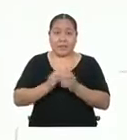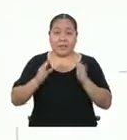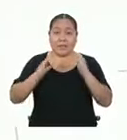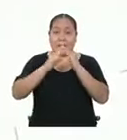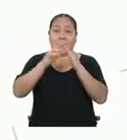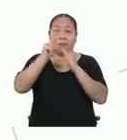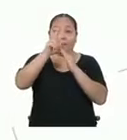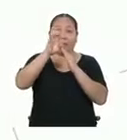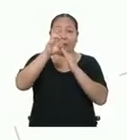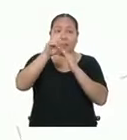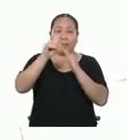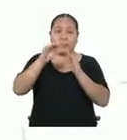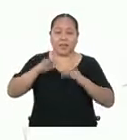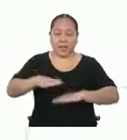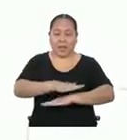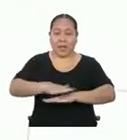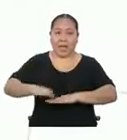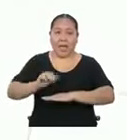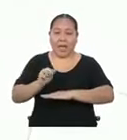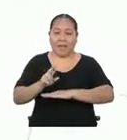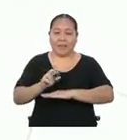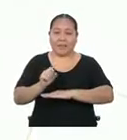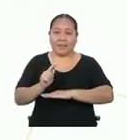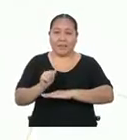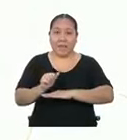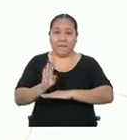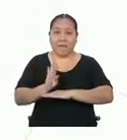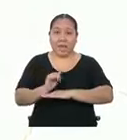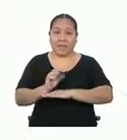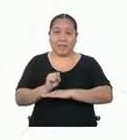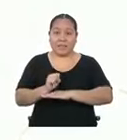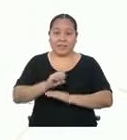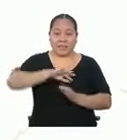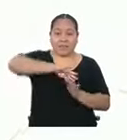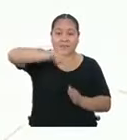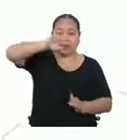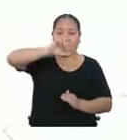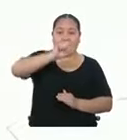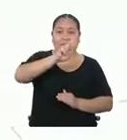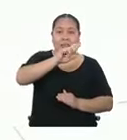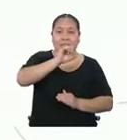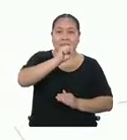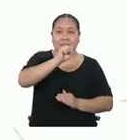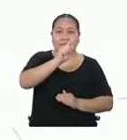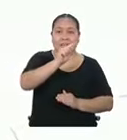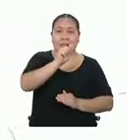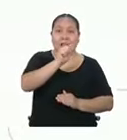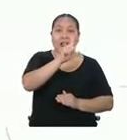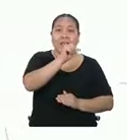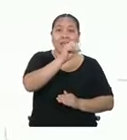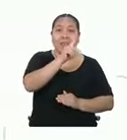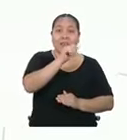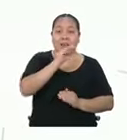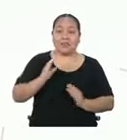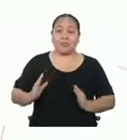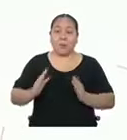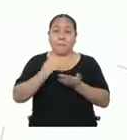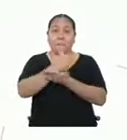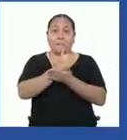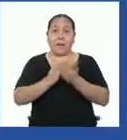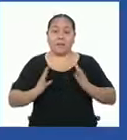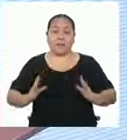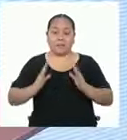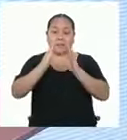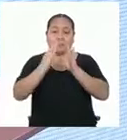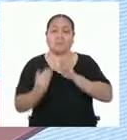vértice, la arista de la base y la arista lateral. Todos estos son elementos de una pirámide que es un tipo